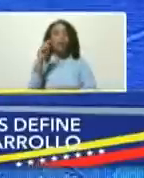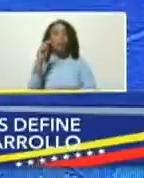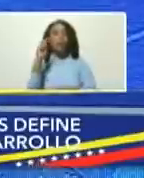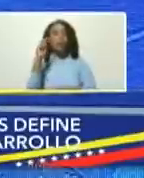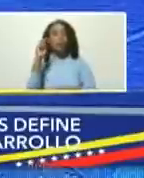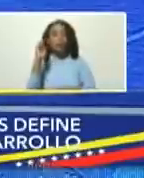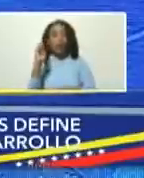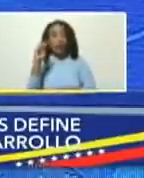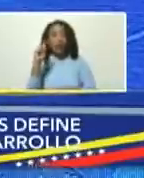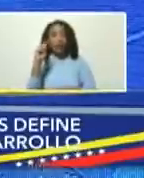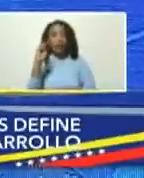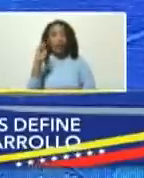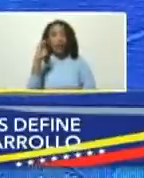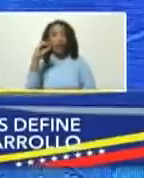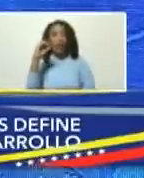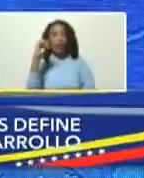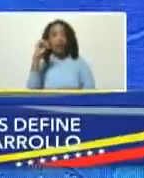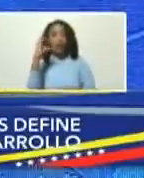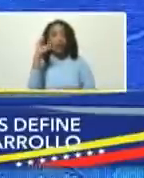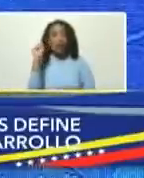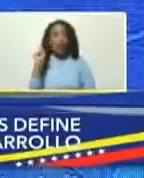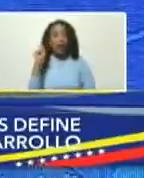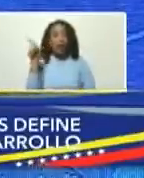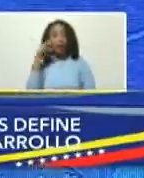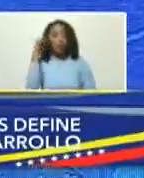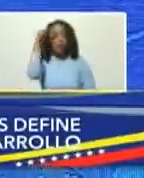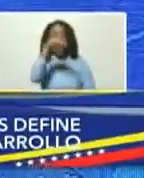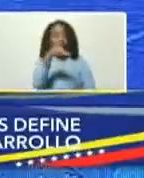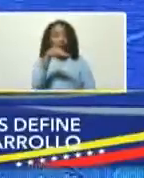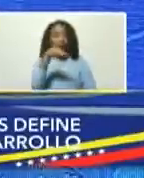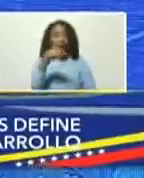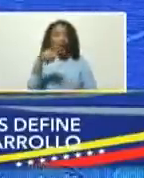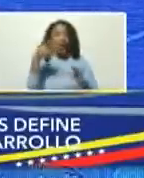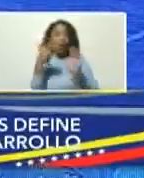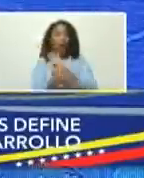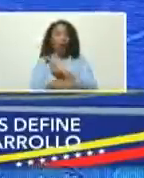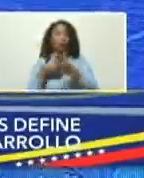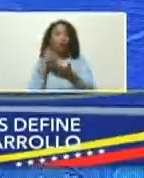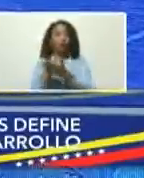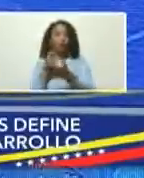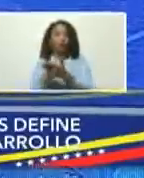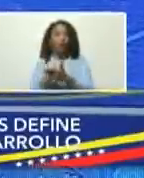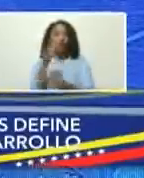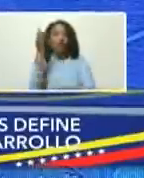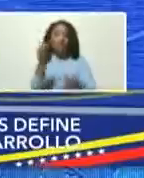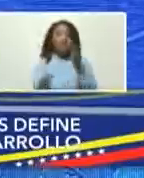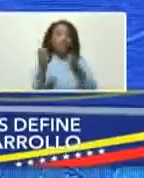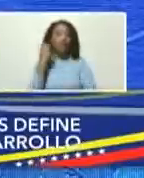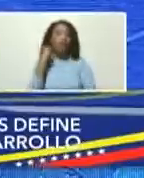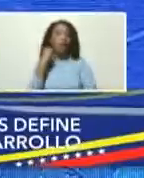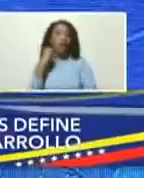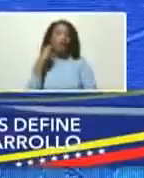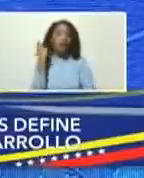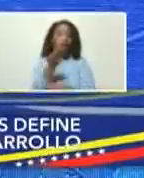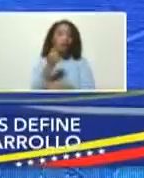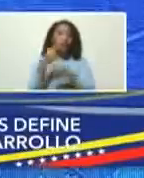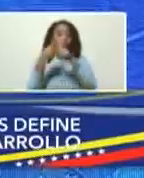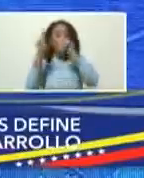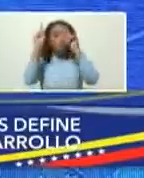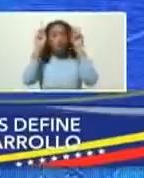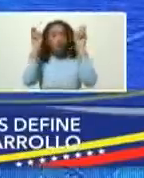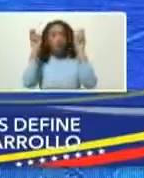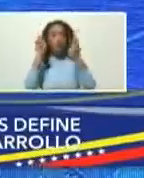económicas especiales lo cual contempla los incentivos económicos fiscales financieros y de otra índole